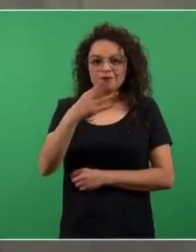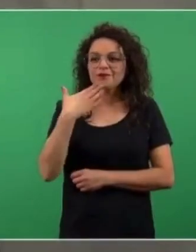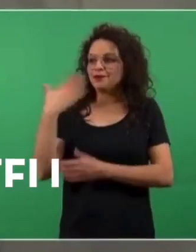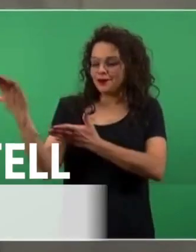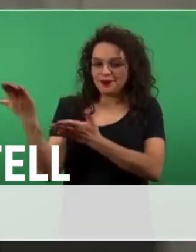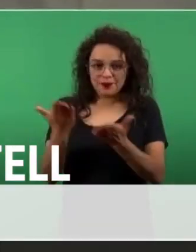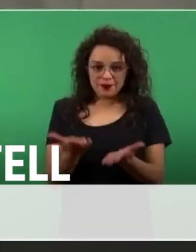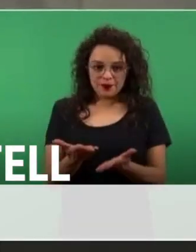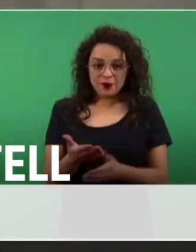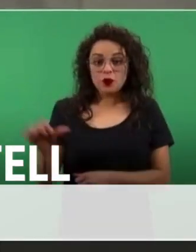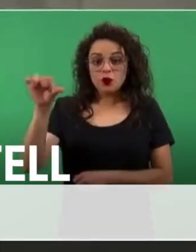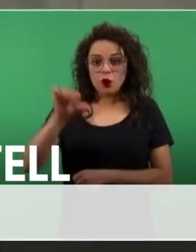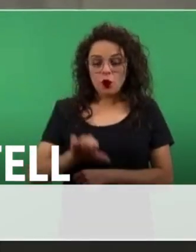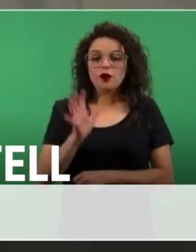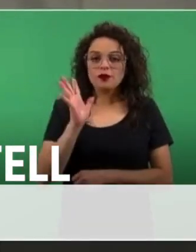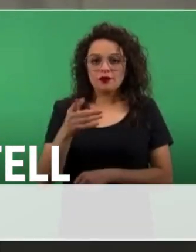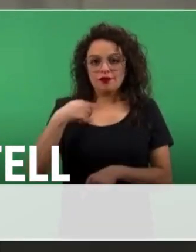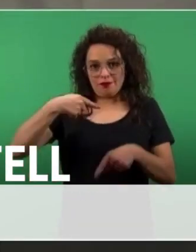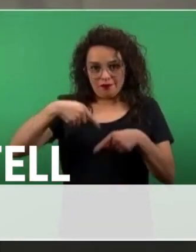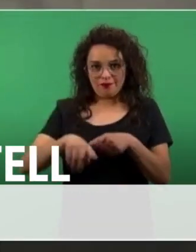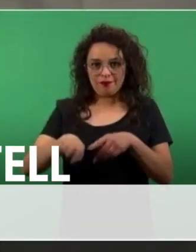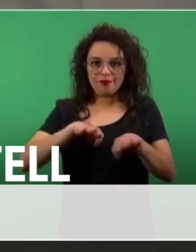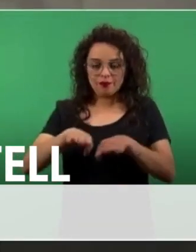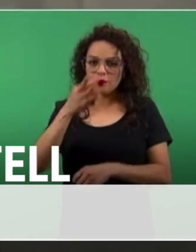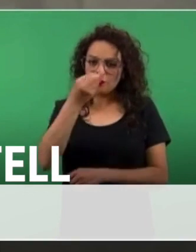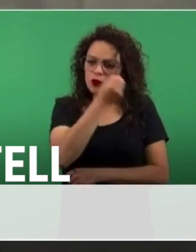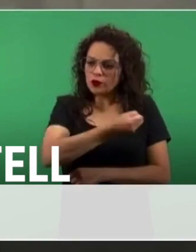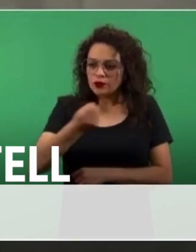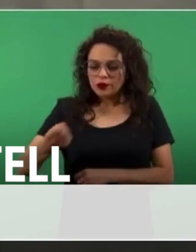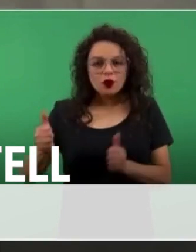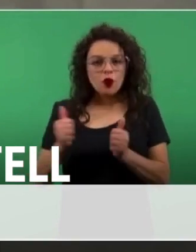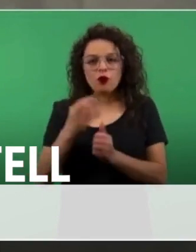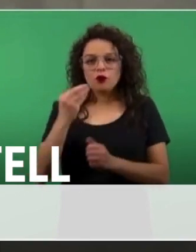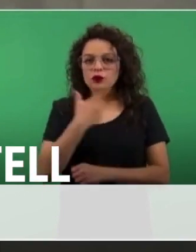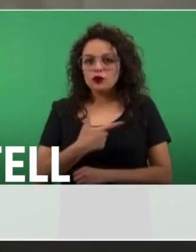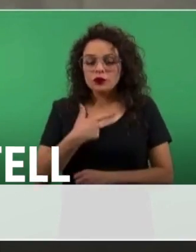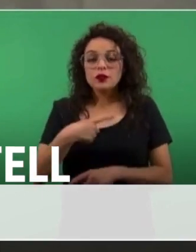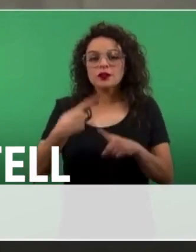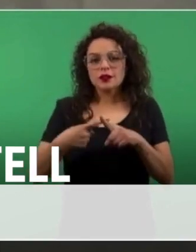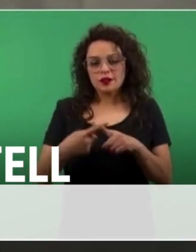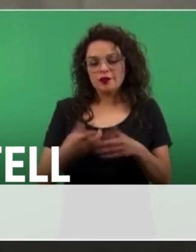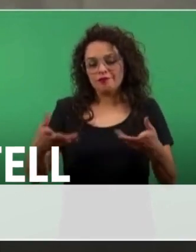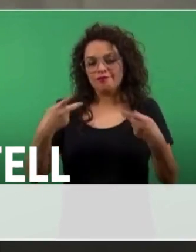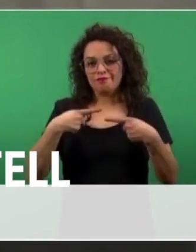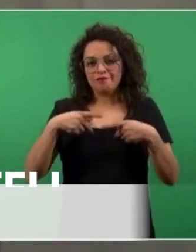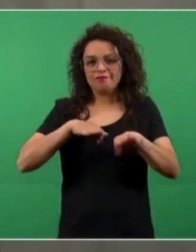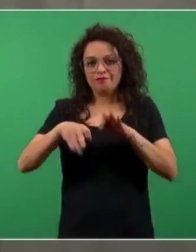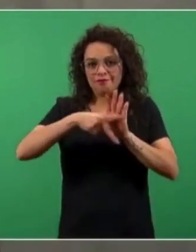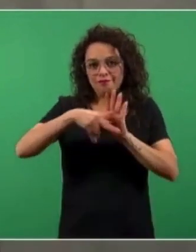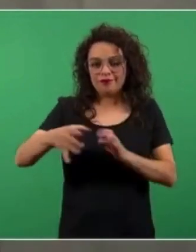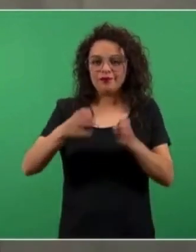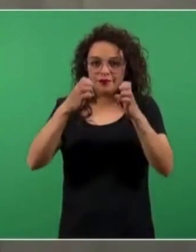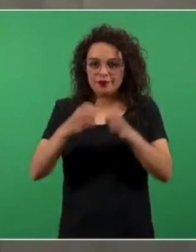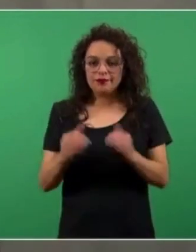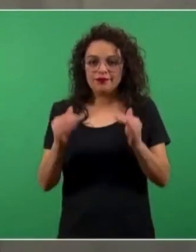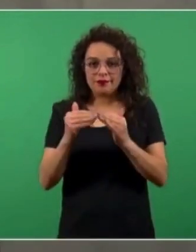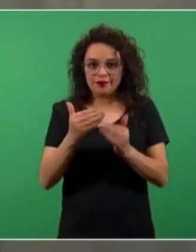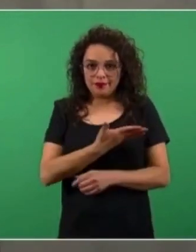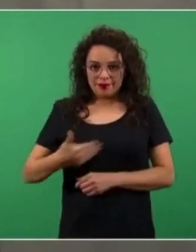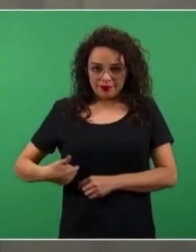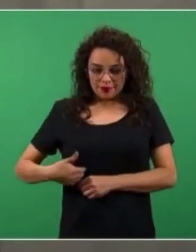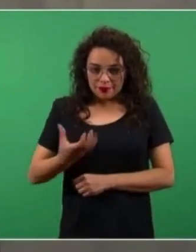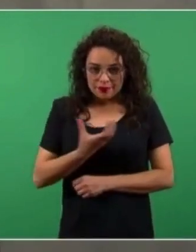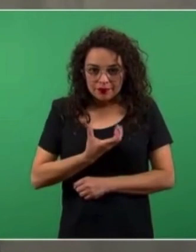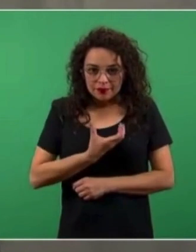Me incorporo hoy, saludo con gusto también a todas las reporteras y reporteros que están ahí en Palacio Nacional y también a nuestros